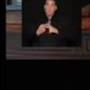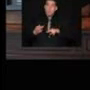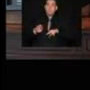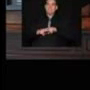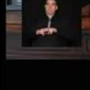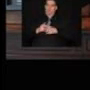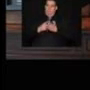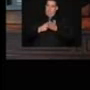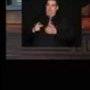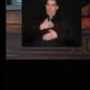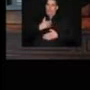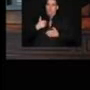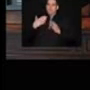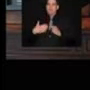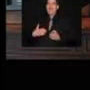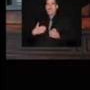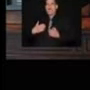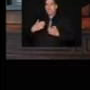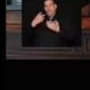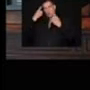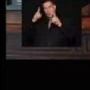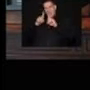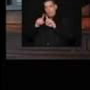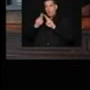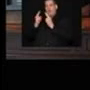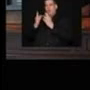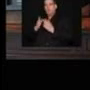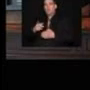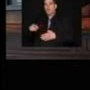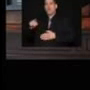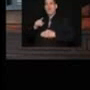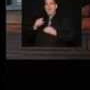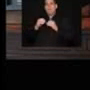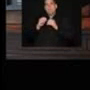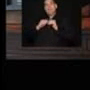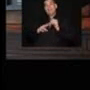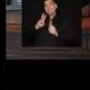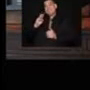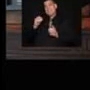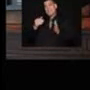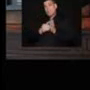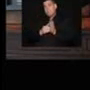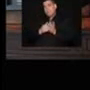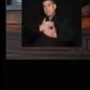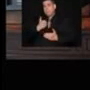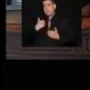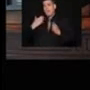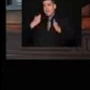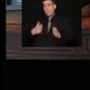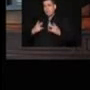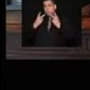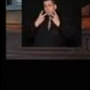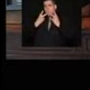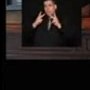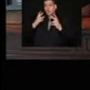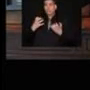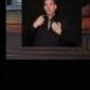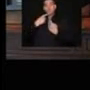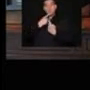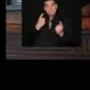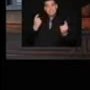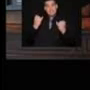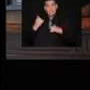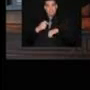salario pactados por convenio para alrededor de 60 mil empleados públicos. Y quiero anunciarte en este momento que en los